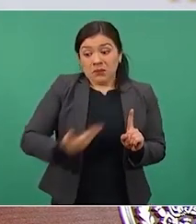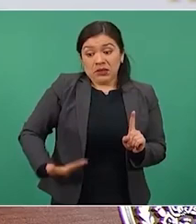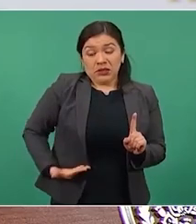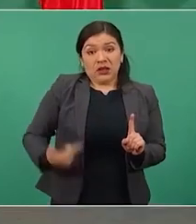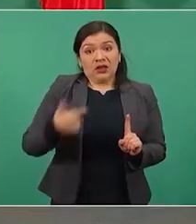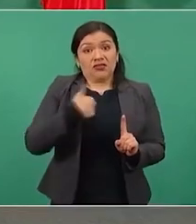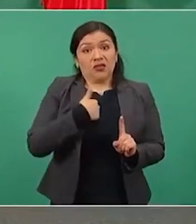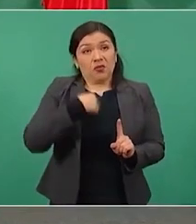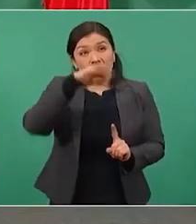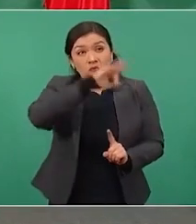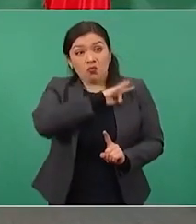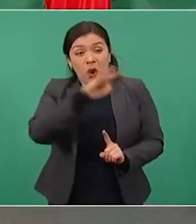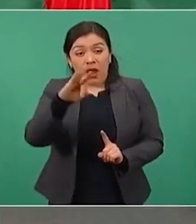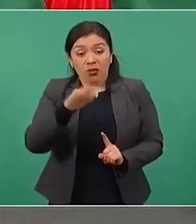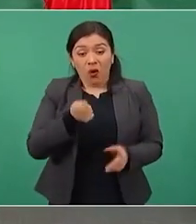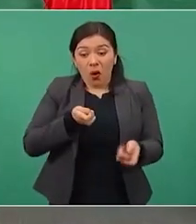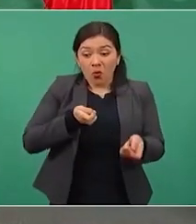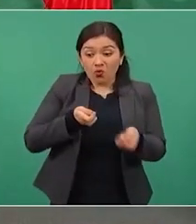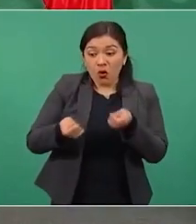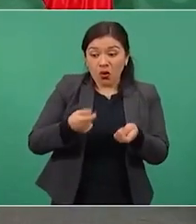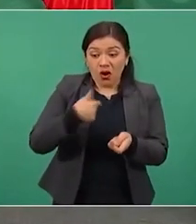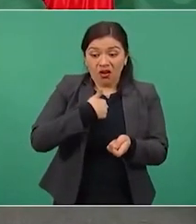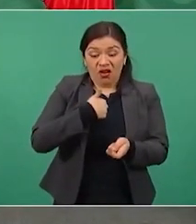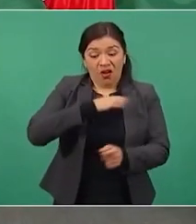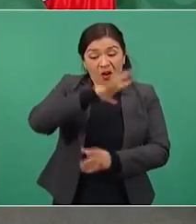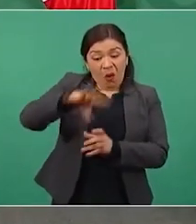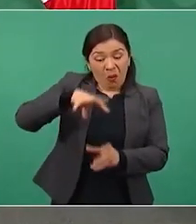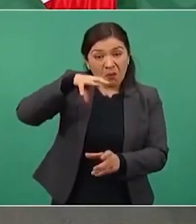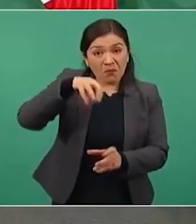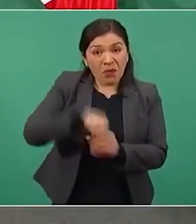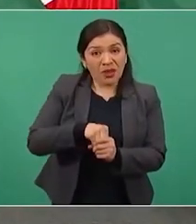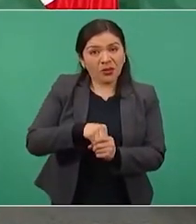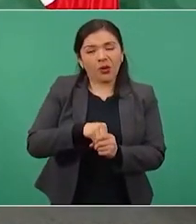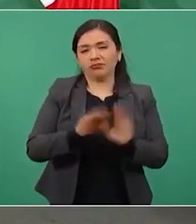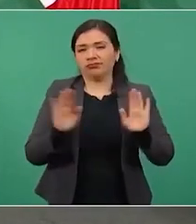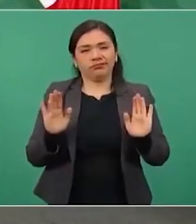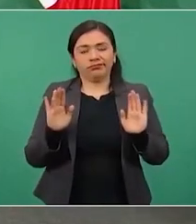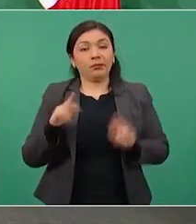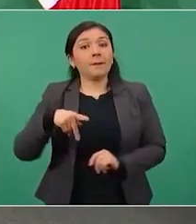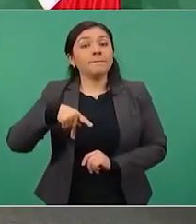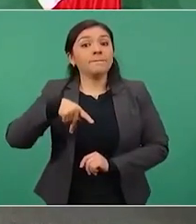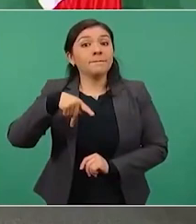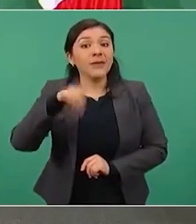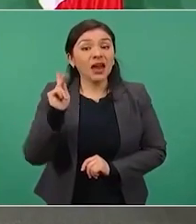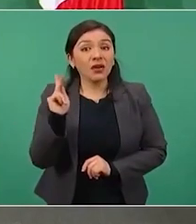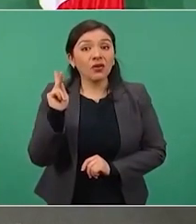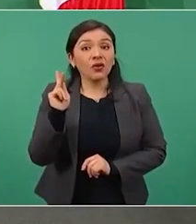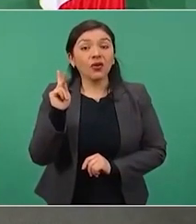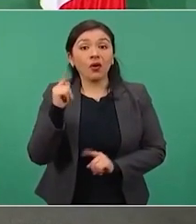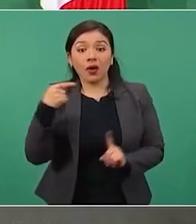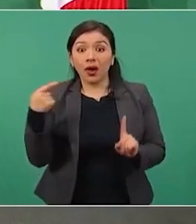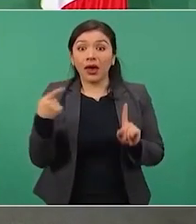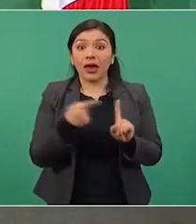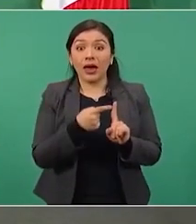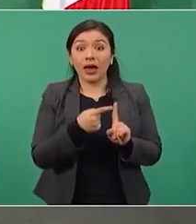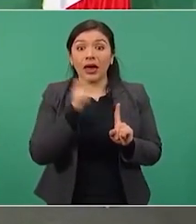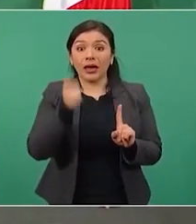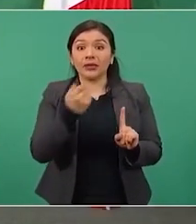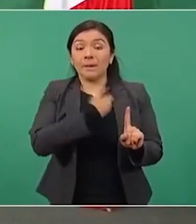no es absoluto, pero en que corresponde al